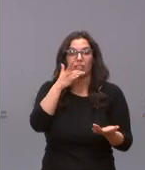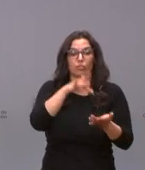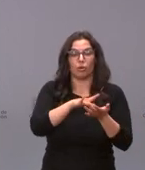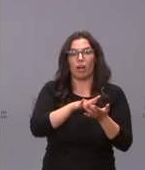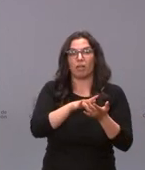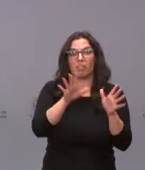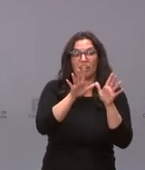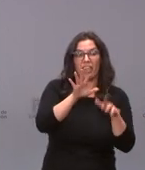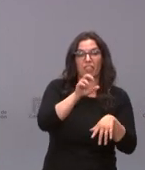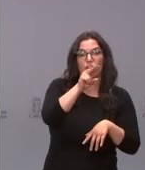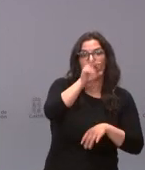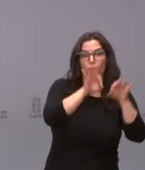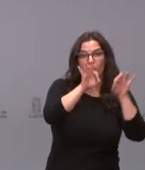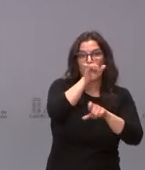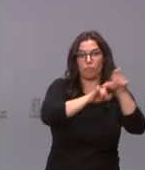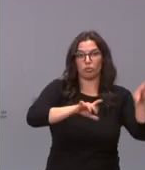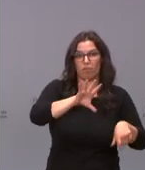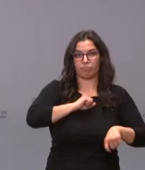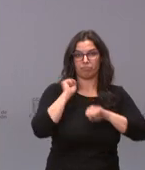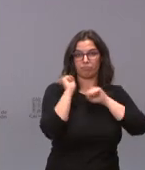% de seroprevalencia tenemos que vacunar a 100